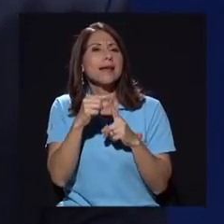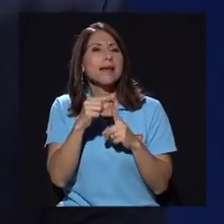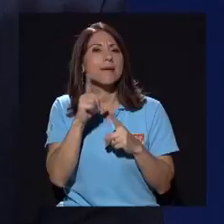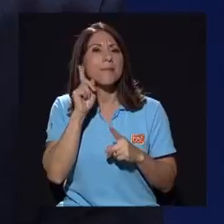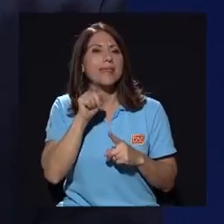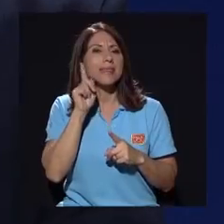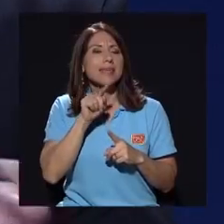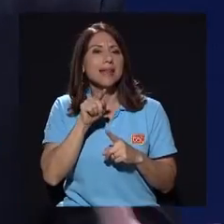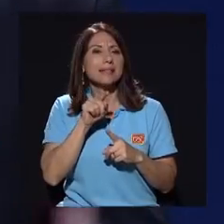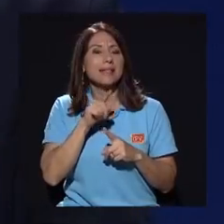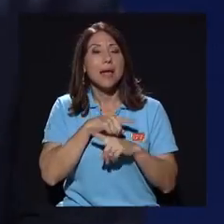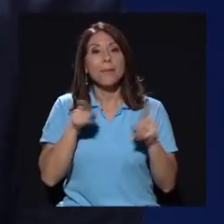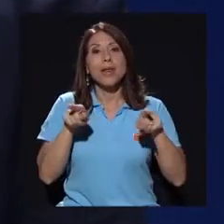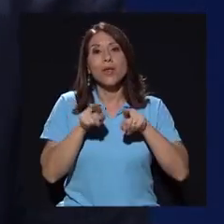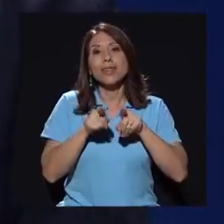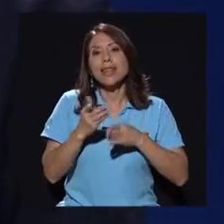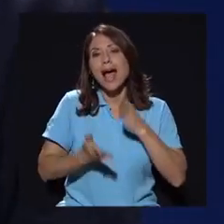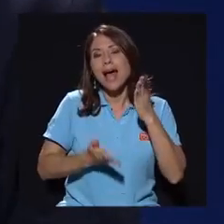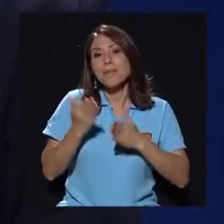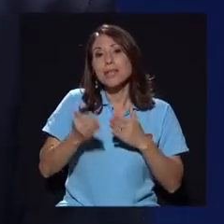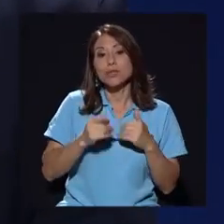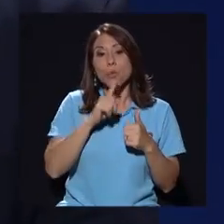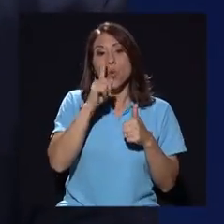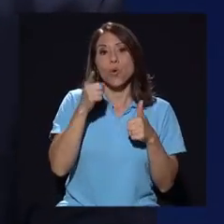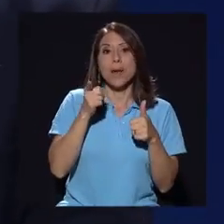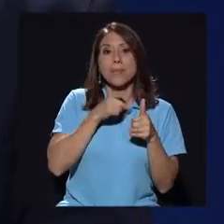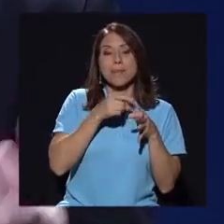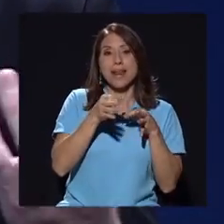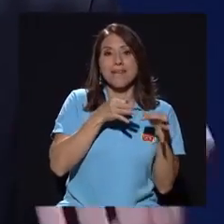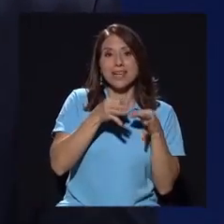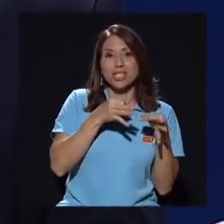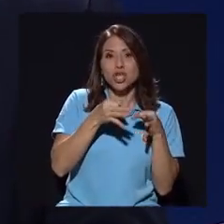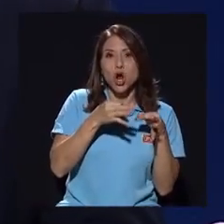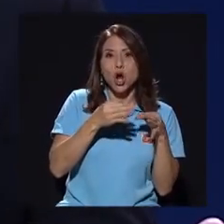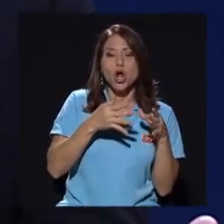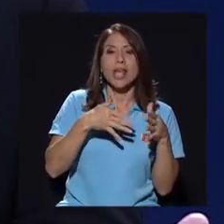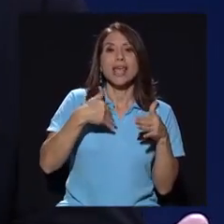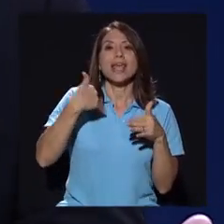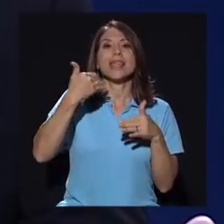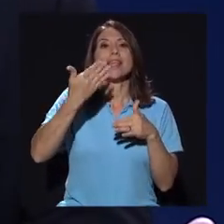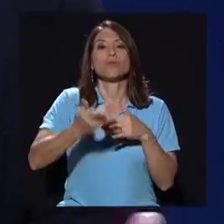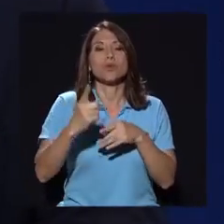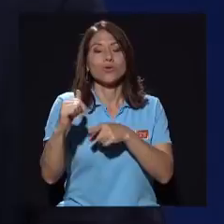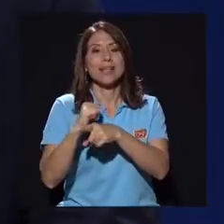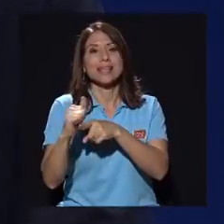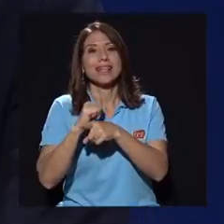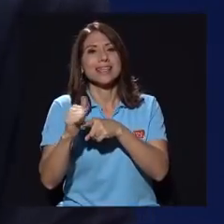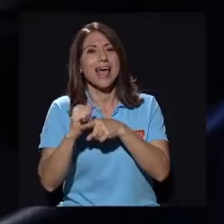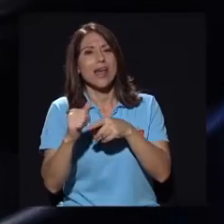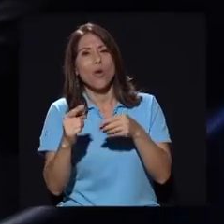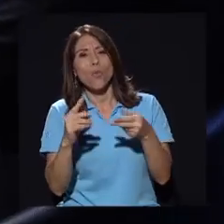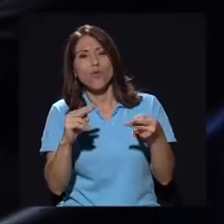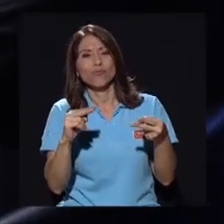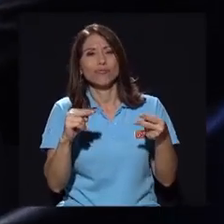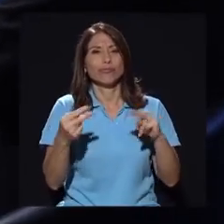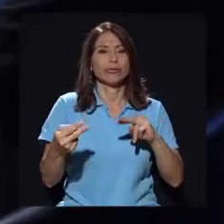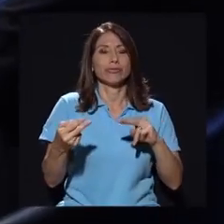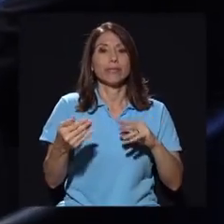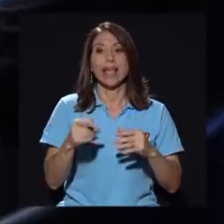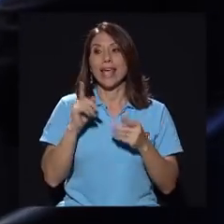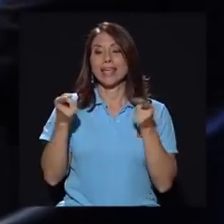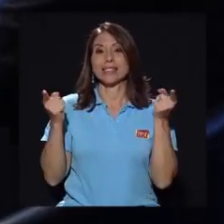tal vez los desencuentros que hay entre una primera versión y una versión ensayada posterior. En este caso,